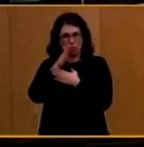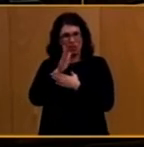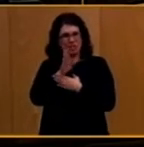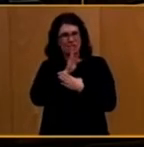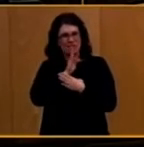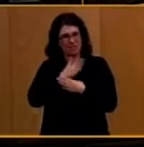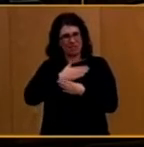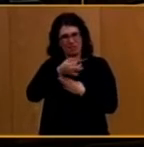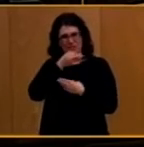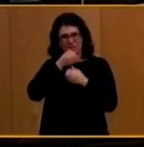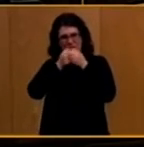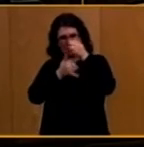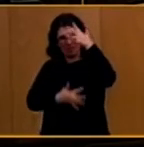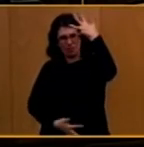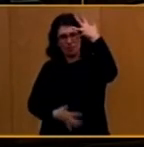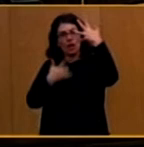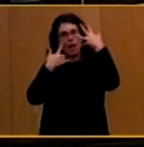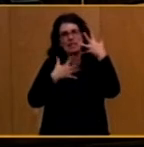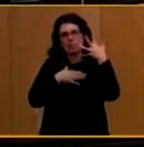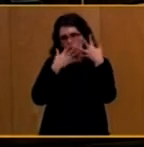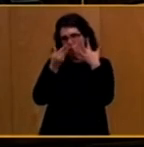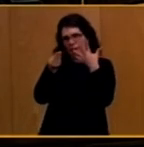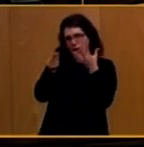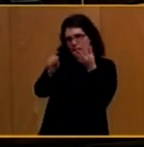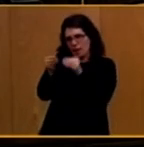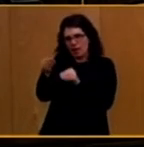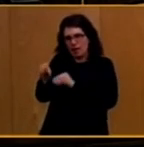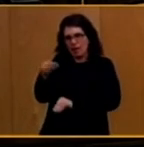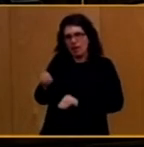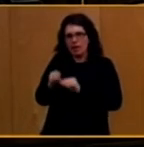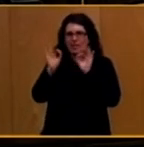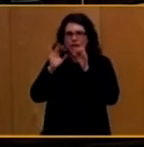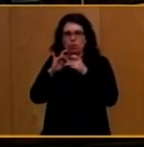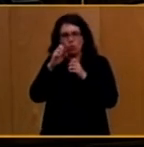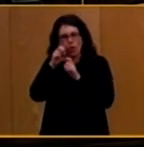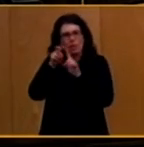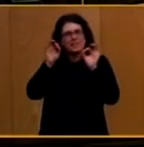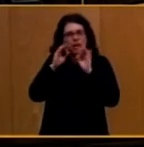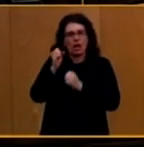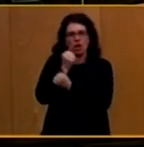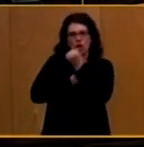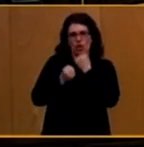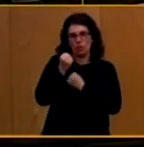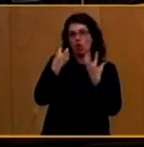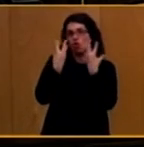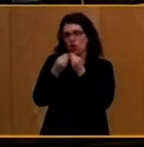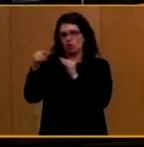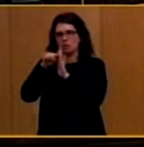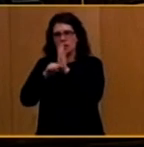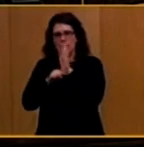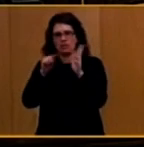se pueden encajar desde el punto de vista económico con las medidas fiscales correspondientes y con las medidas de lucha